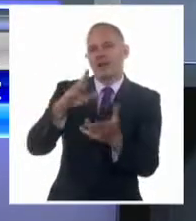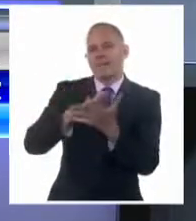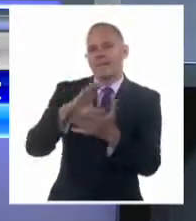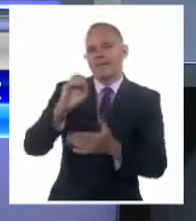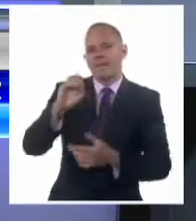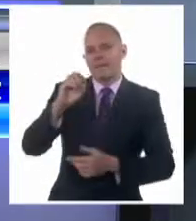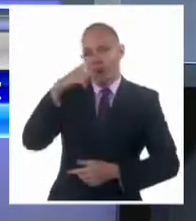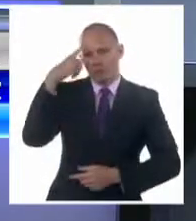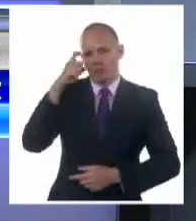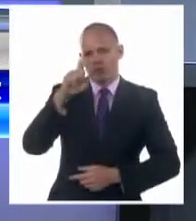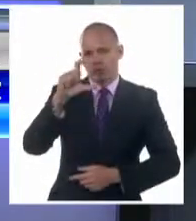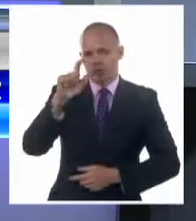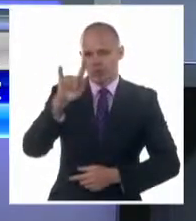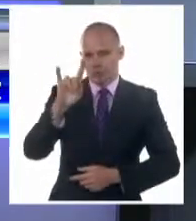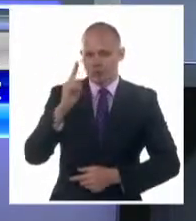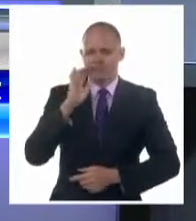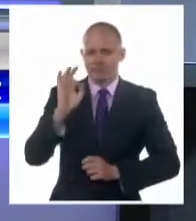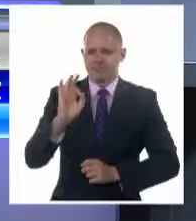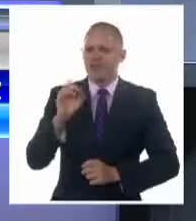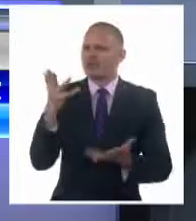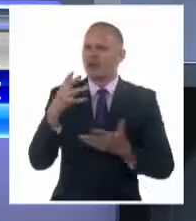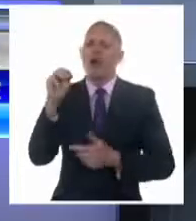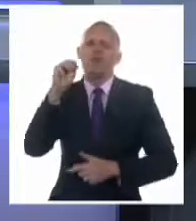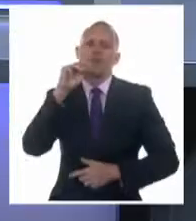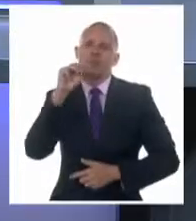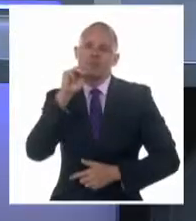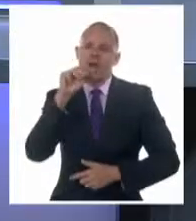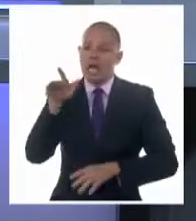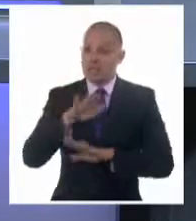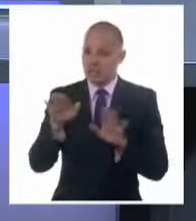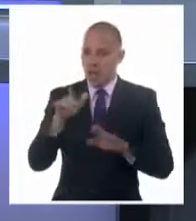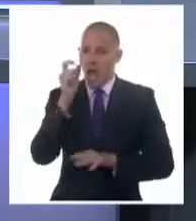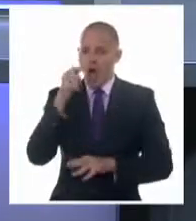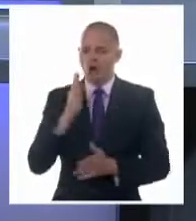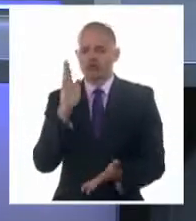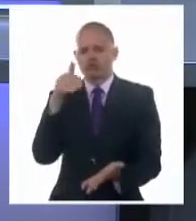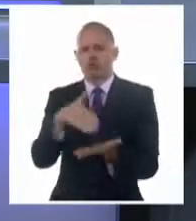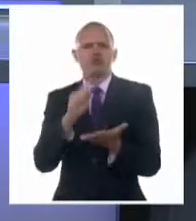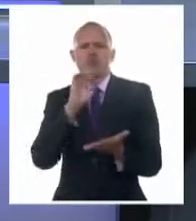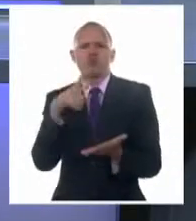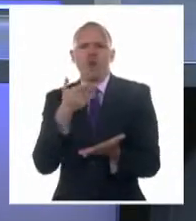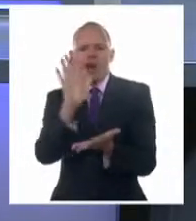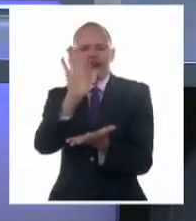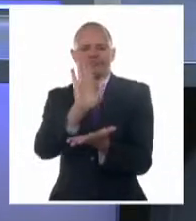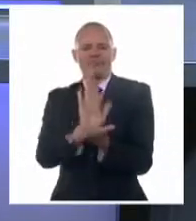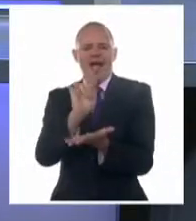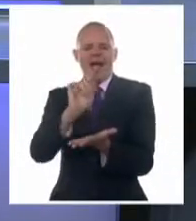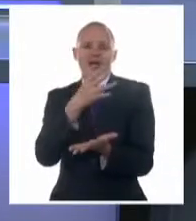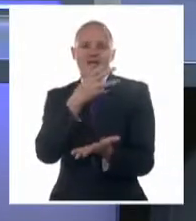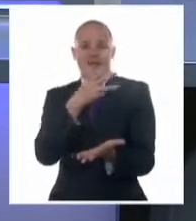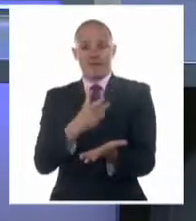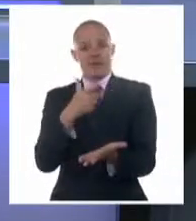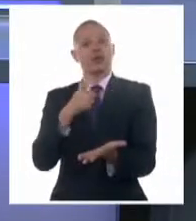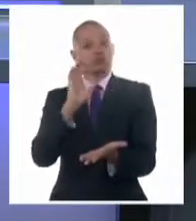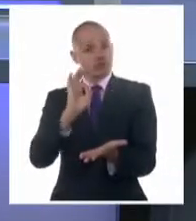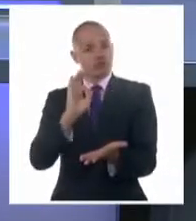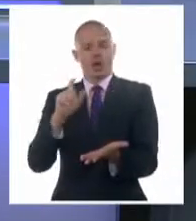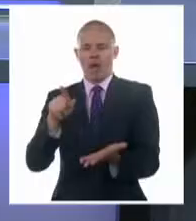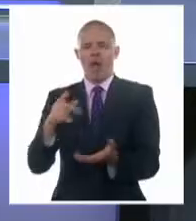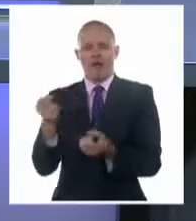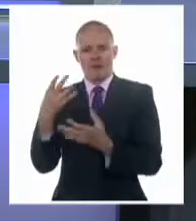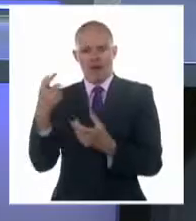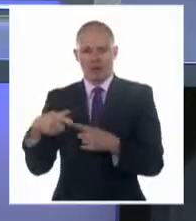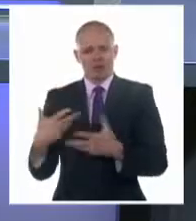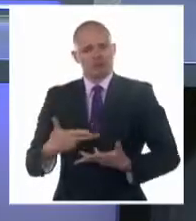Ruz. La visita al monumento erigido en homenaje a Fidel, en la capital rusa, se da en el contexto de las actividades oficiales del jefe de gobierno